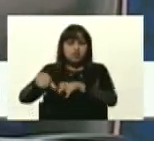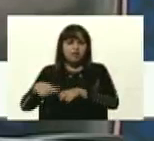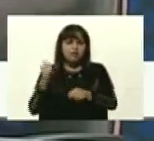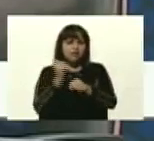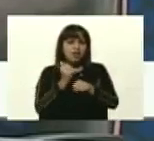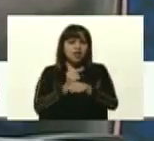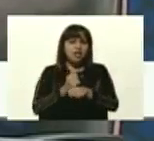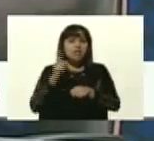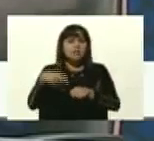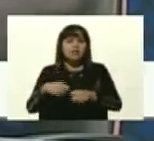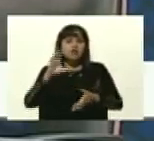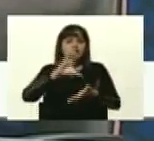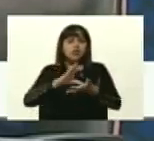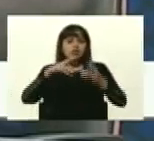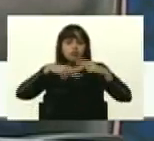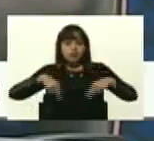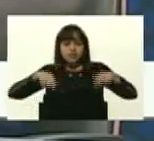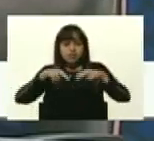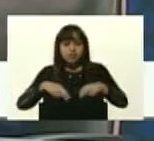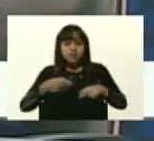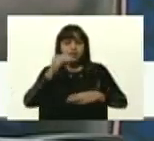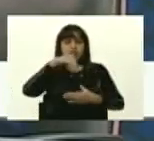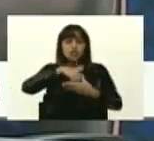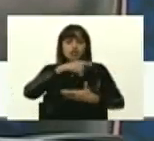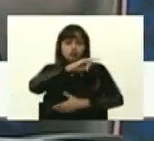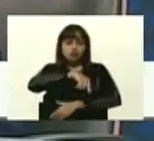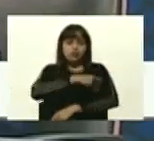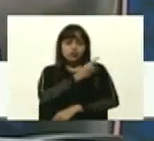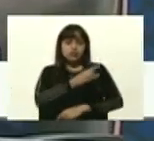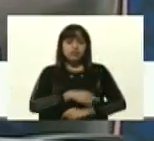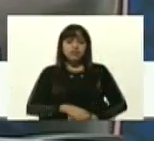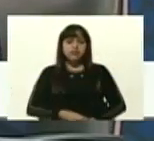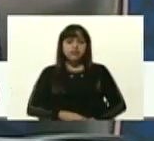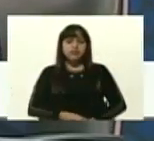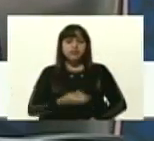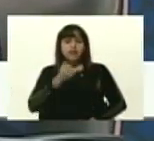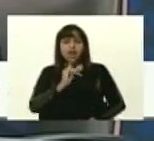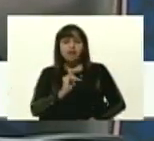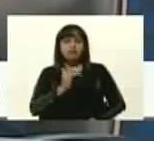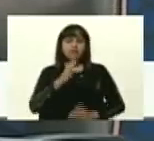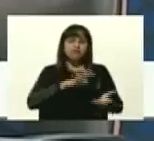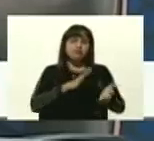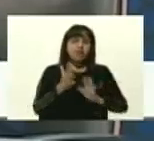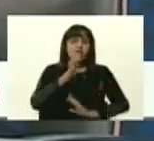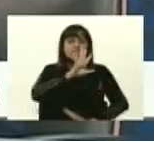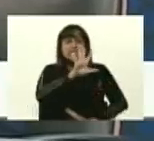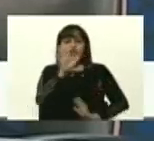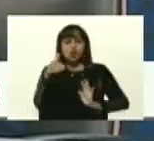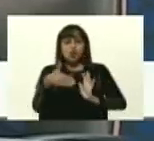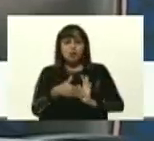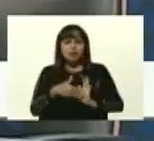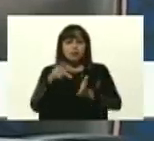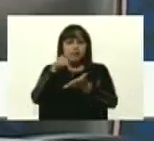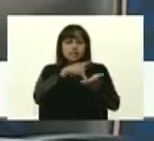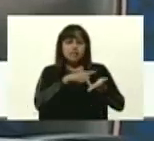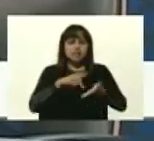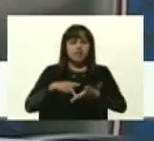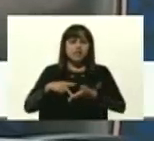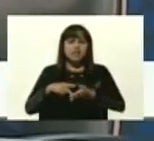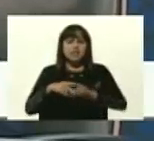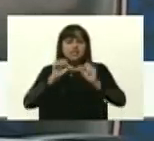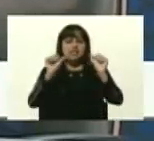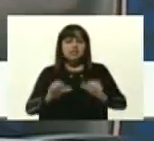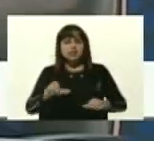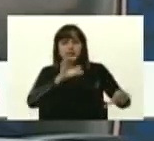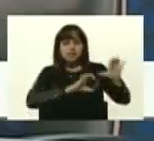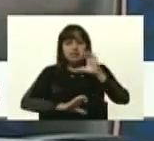los centros de investigación que están muy bien inscritos a las universidades. Ahí tenemos un promedio de más de 5.000 actores del Sistema Nacional de Ciencia y Tecnología